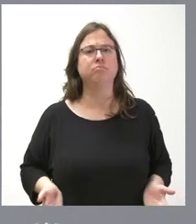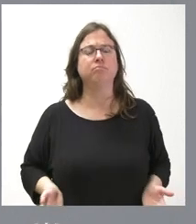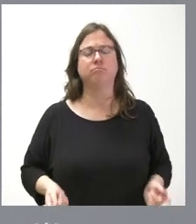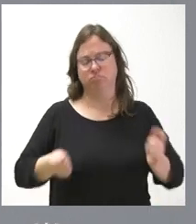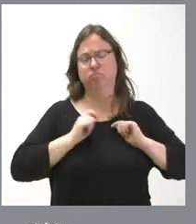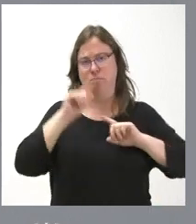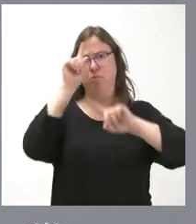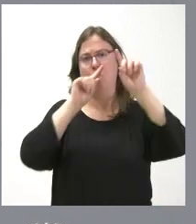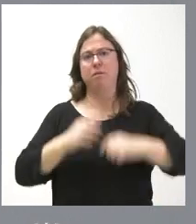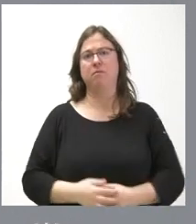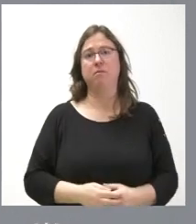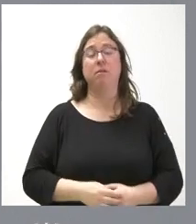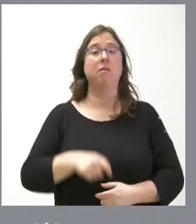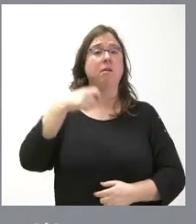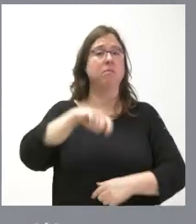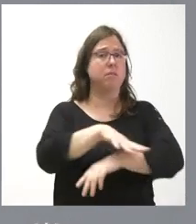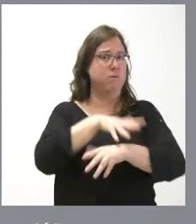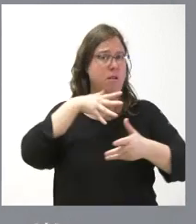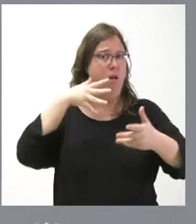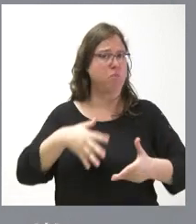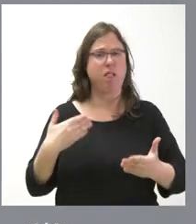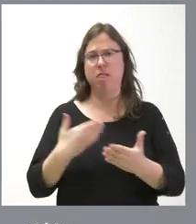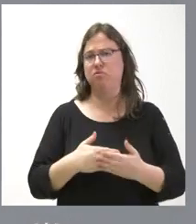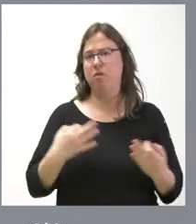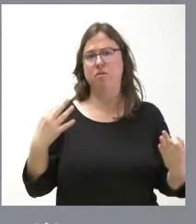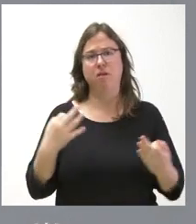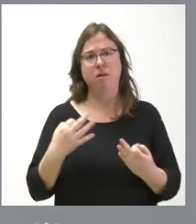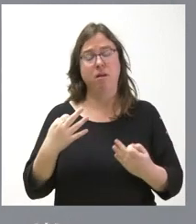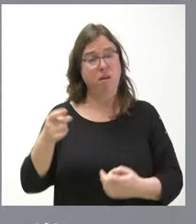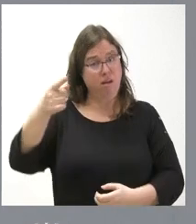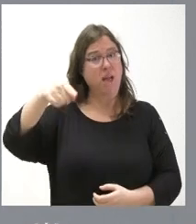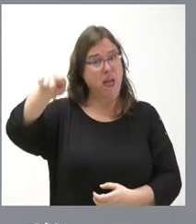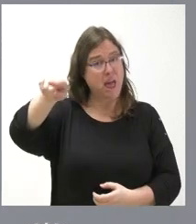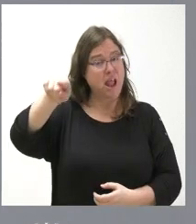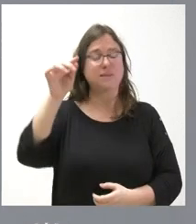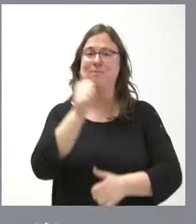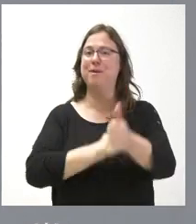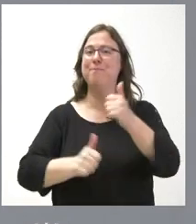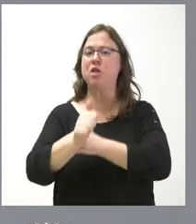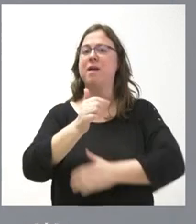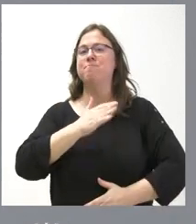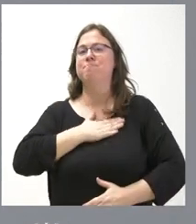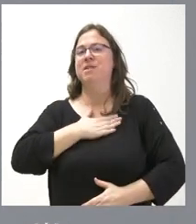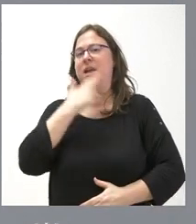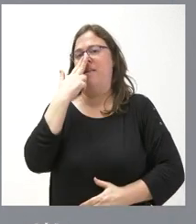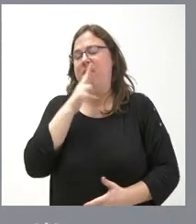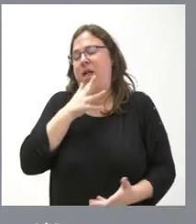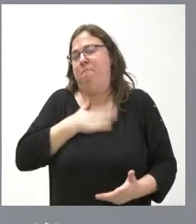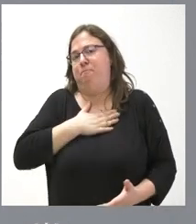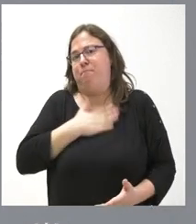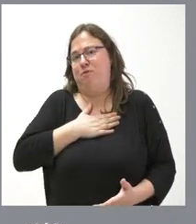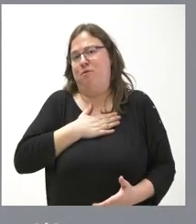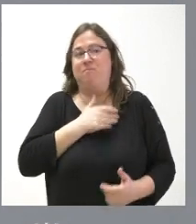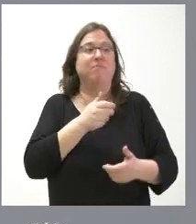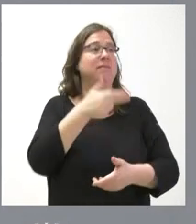Y el presidente del Gobierno actual ha demostrado que él siempre antepone sus intereses personales por encima de los intereses